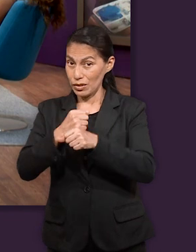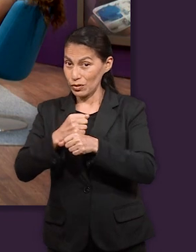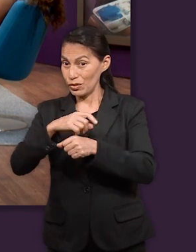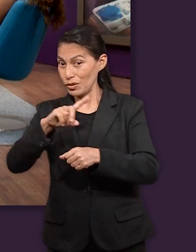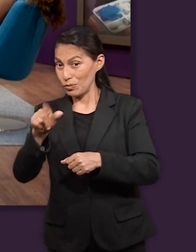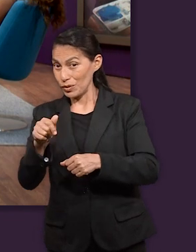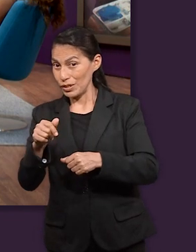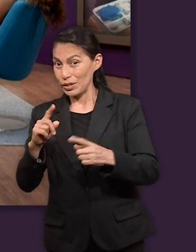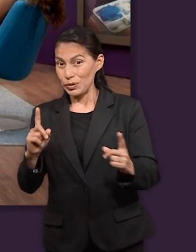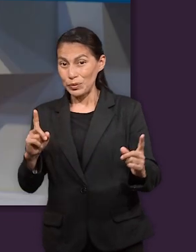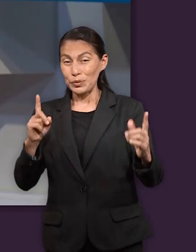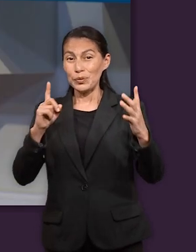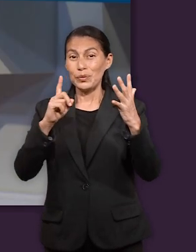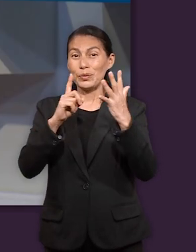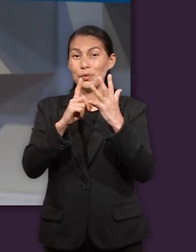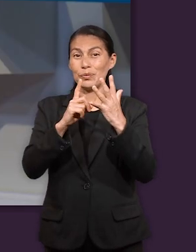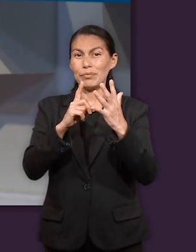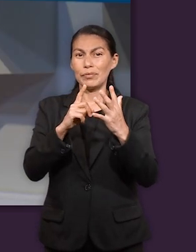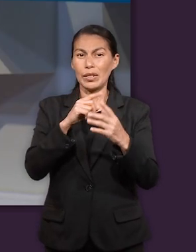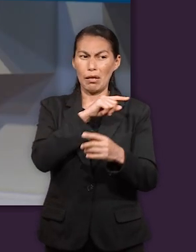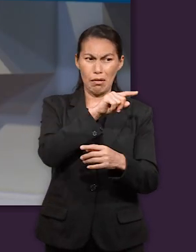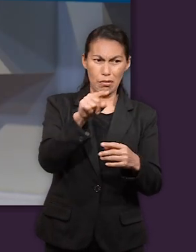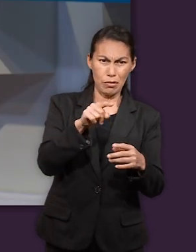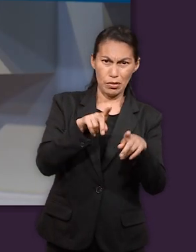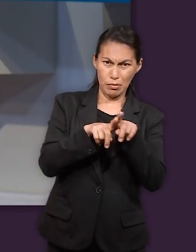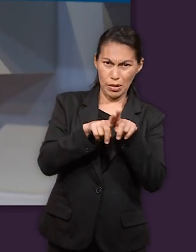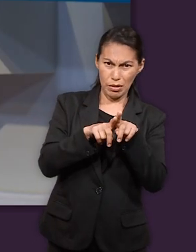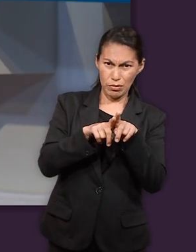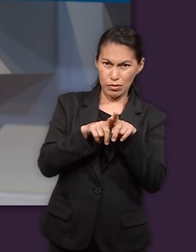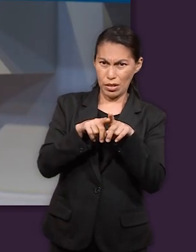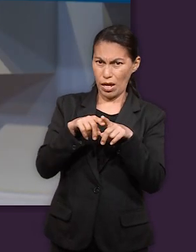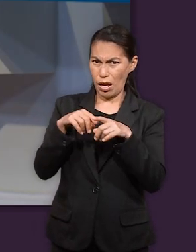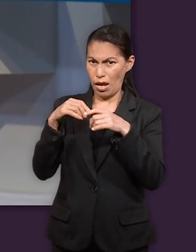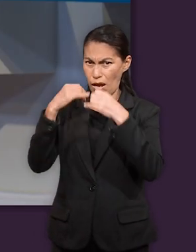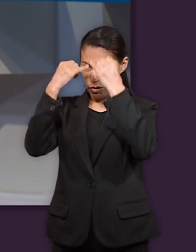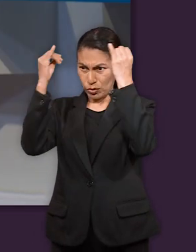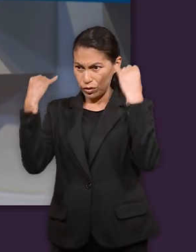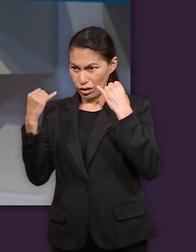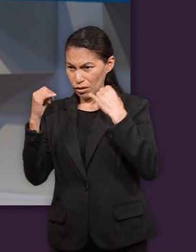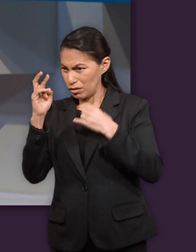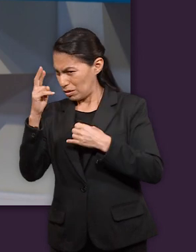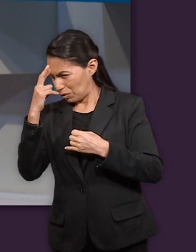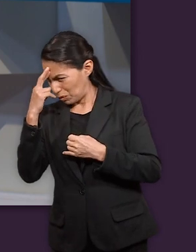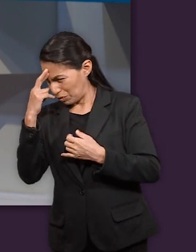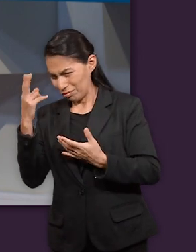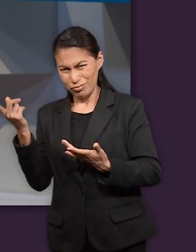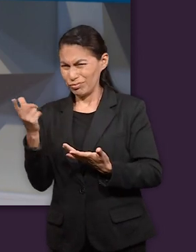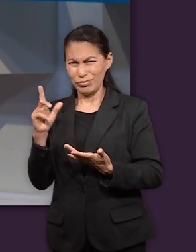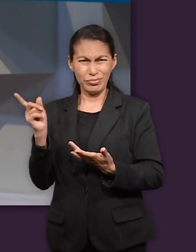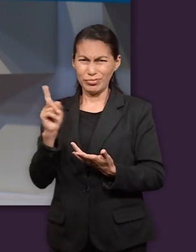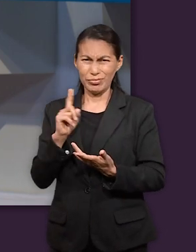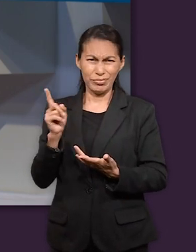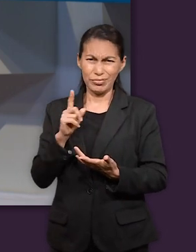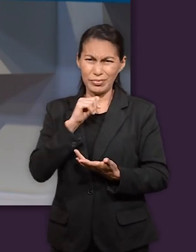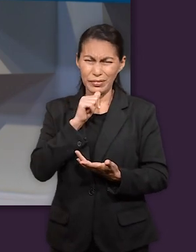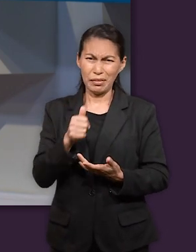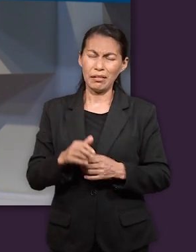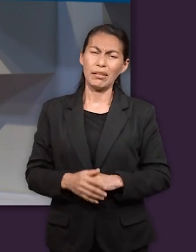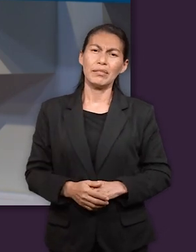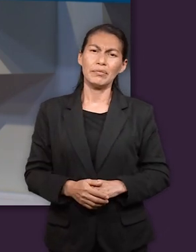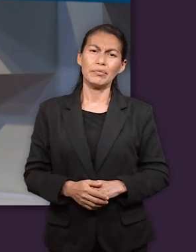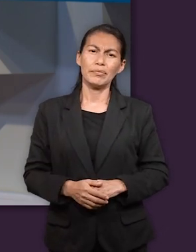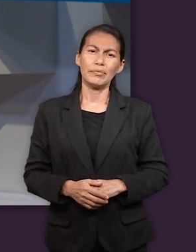13 años y ahora pues ni siquiera lo reconocían no sabían quién eran ni se lo